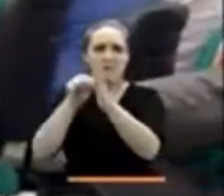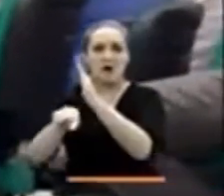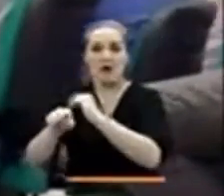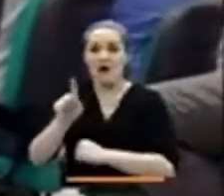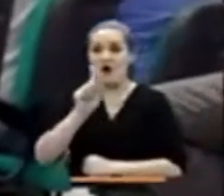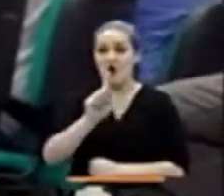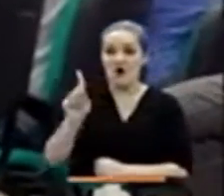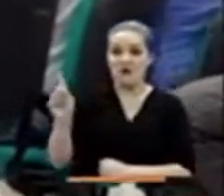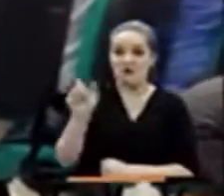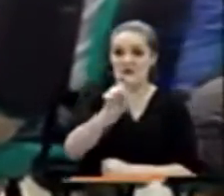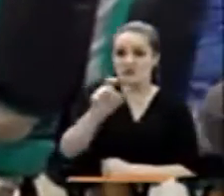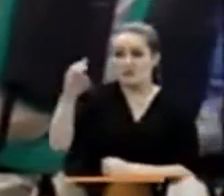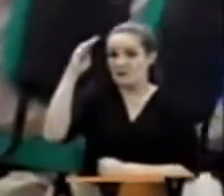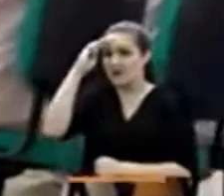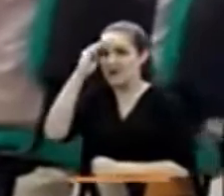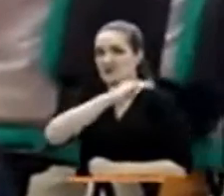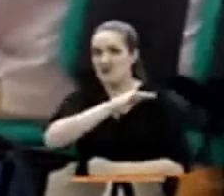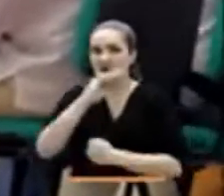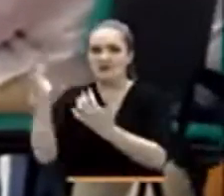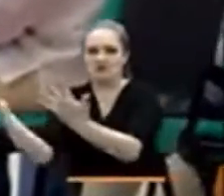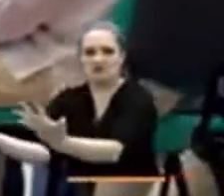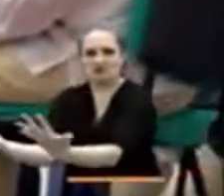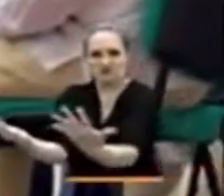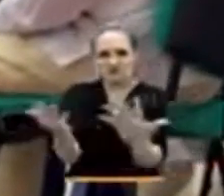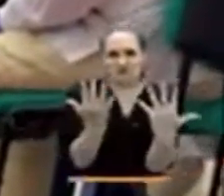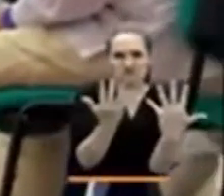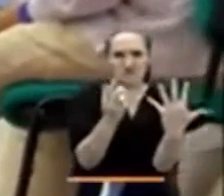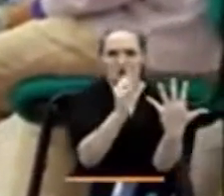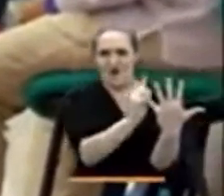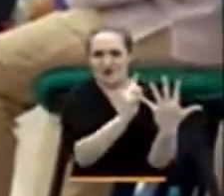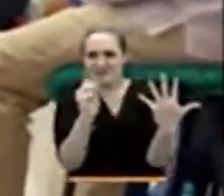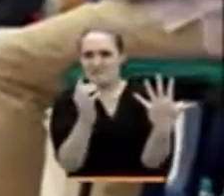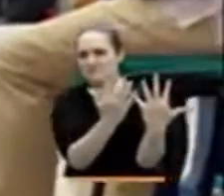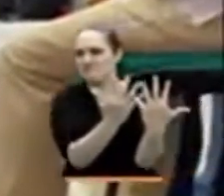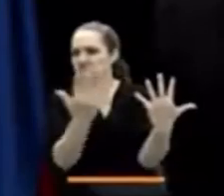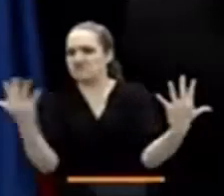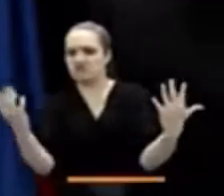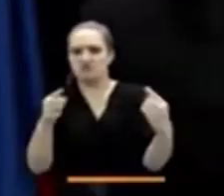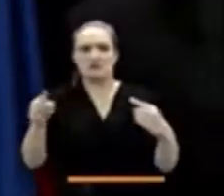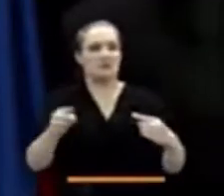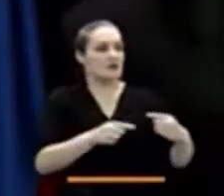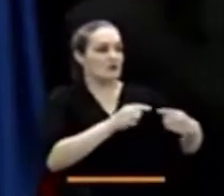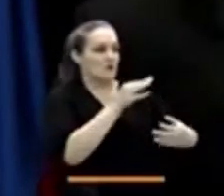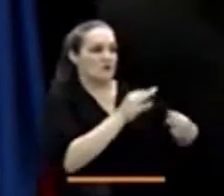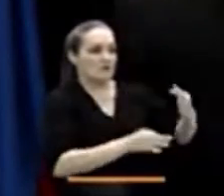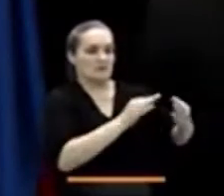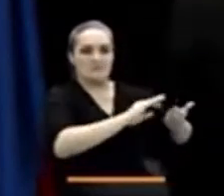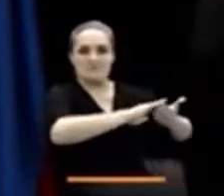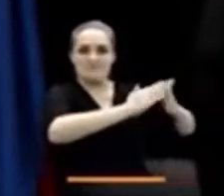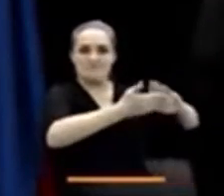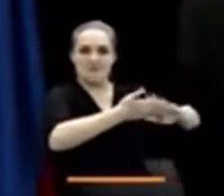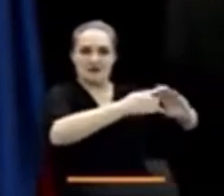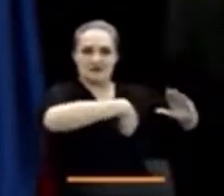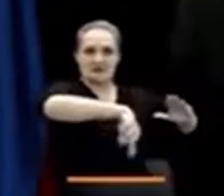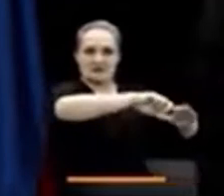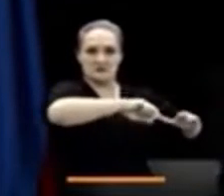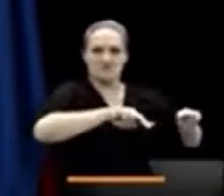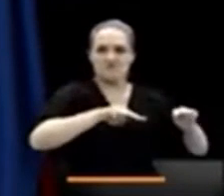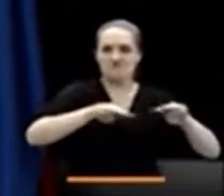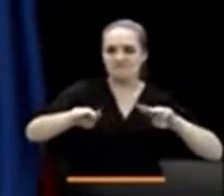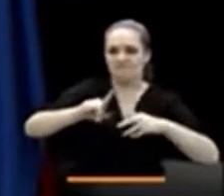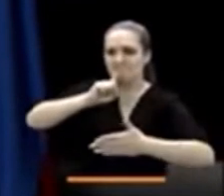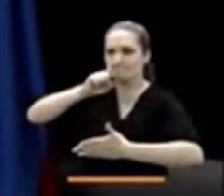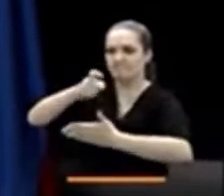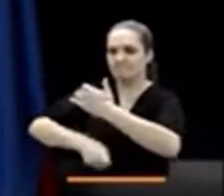de guerra y lesa humanidad fueron presentados por la sala de reconocimiento de la JEP ante el Tribunal para la Paz. Para que se les imponga una sanción